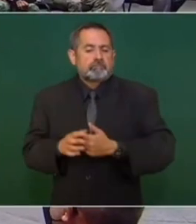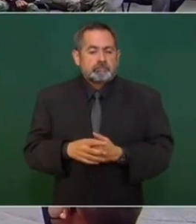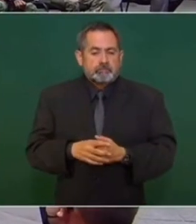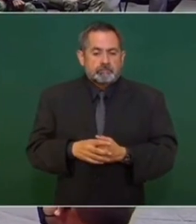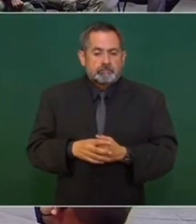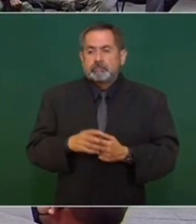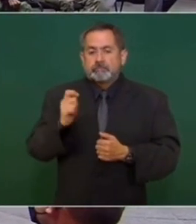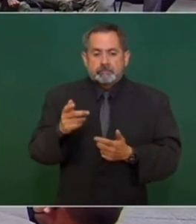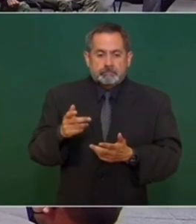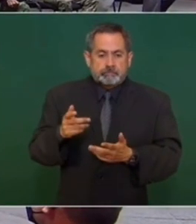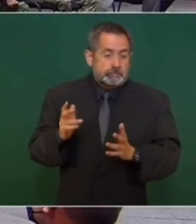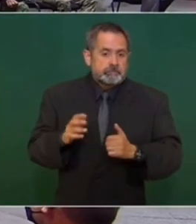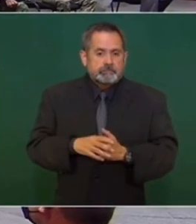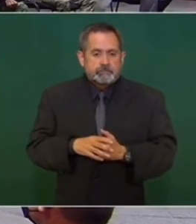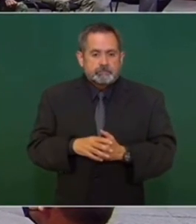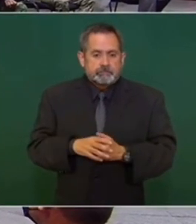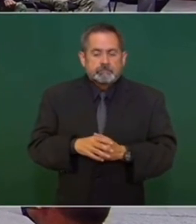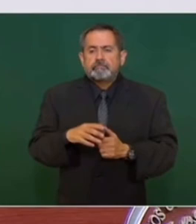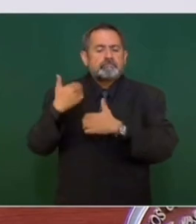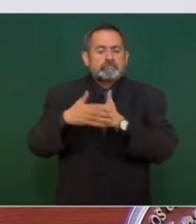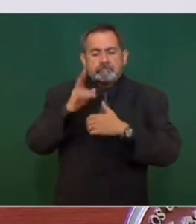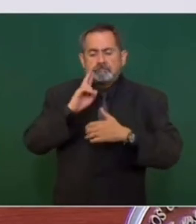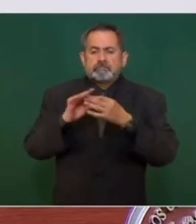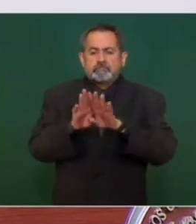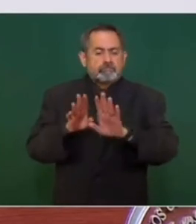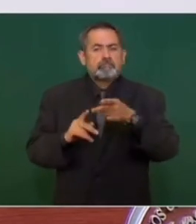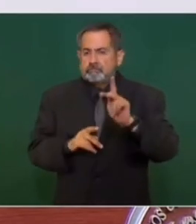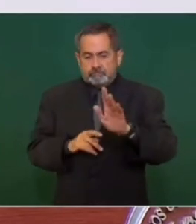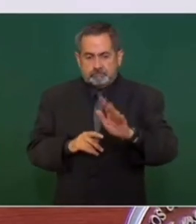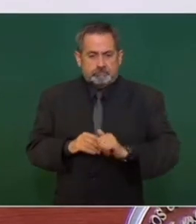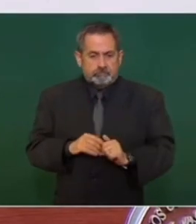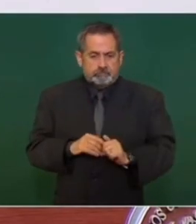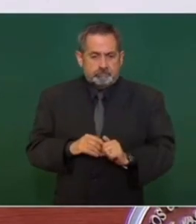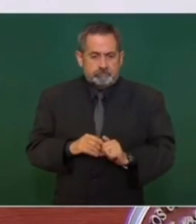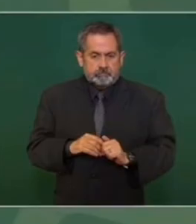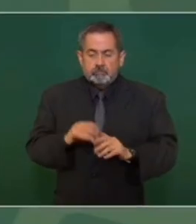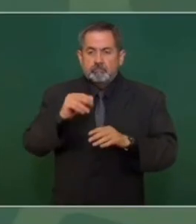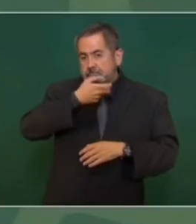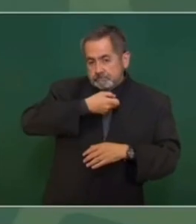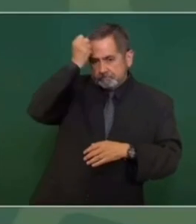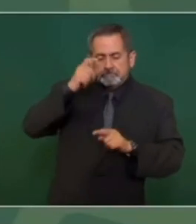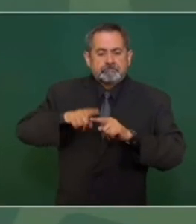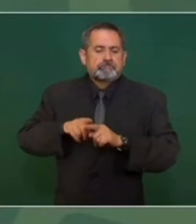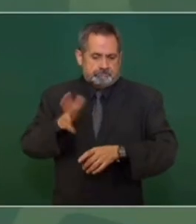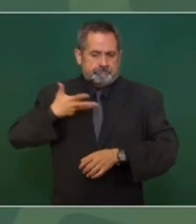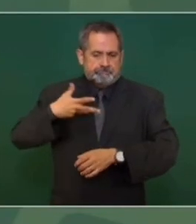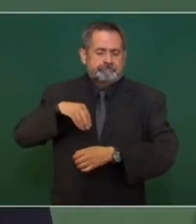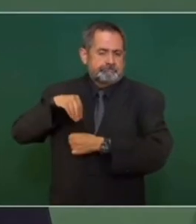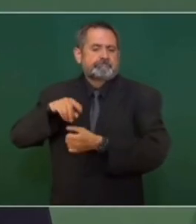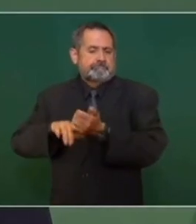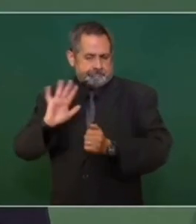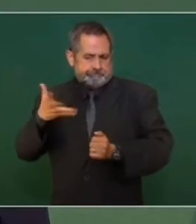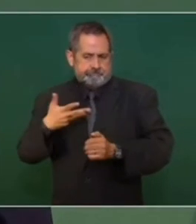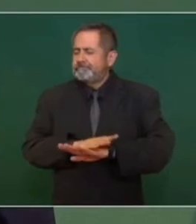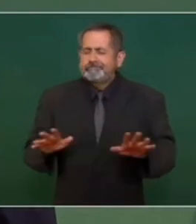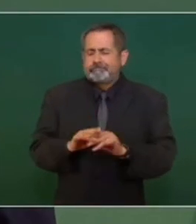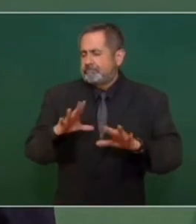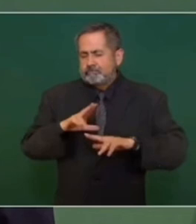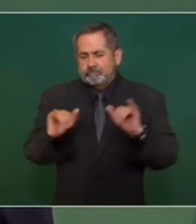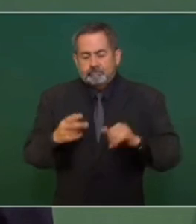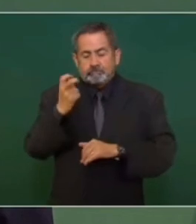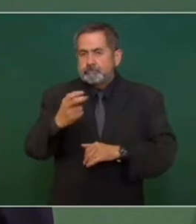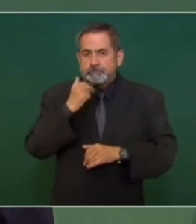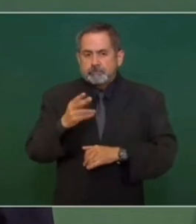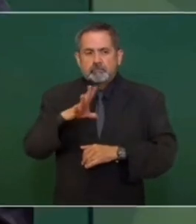encuestan, porque también no sabemos, es un momento, pero no hay tapado, no existe eso, eso es totalmente